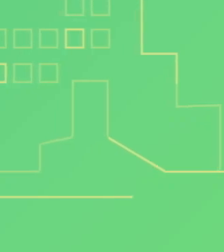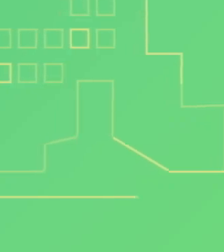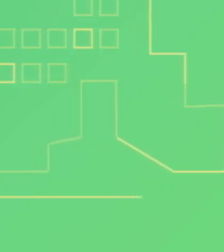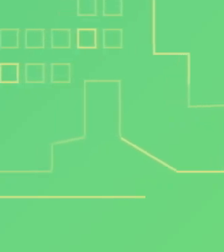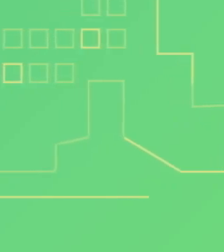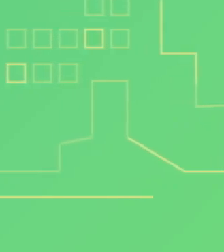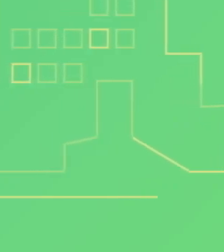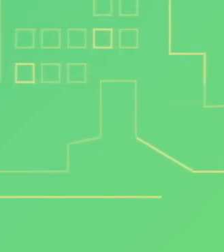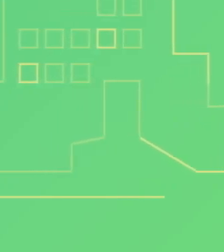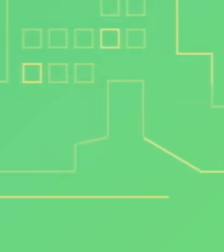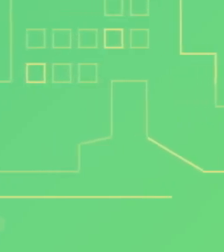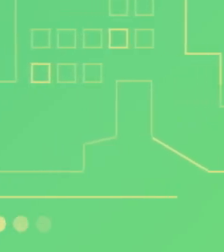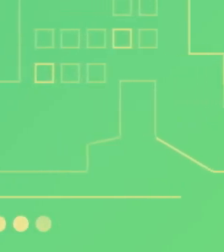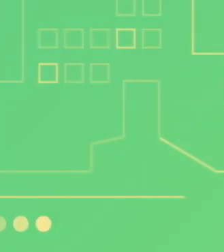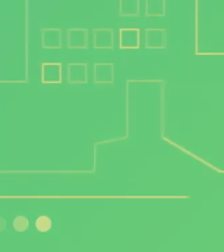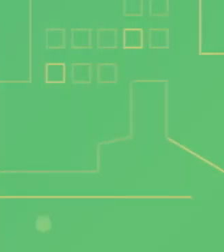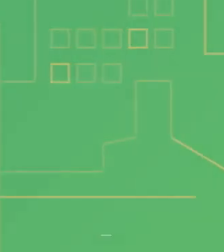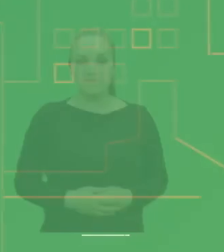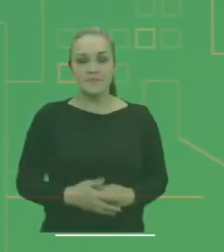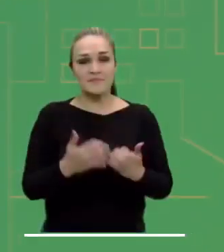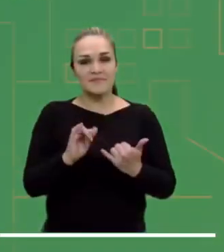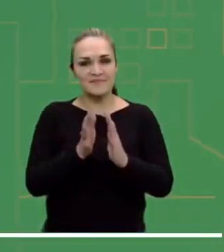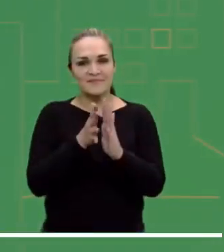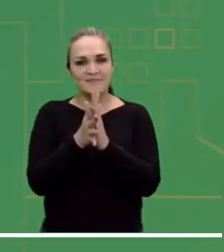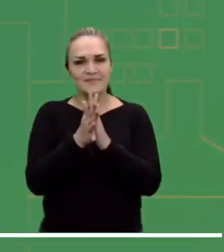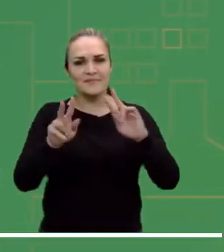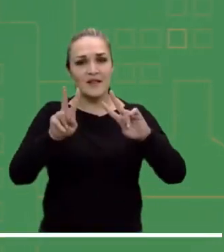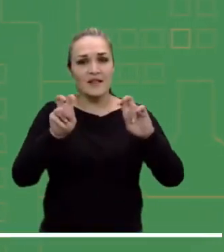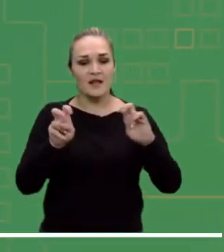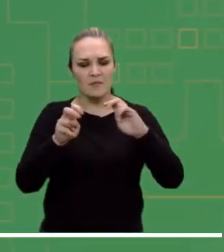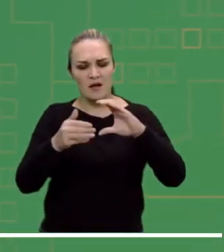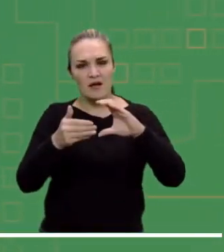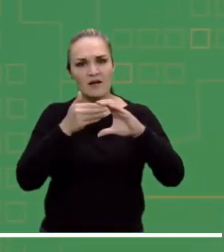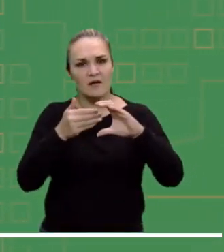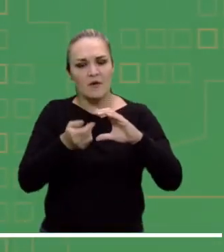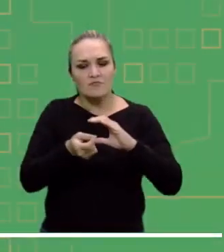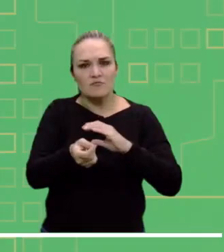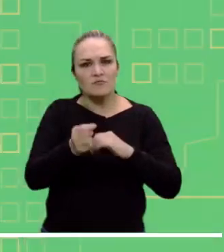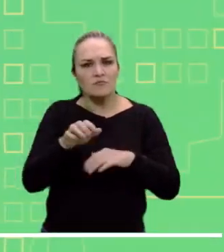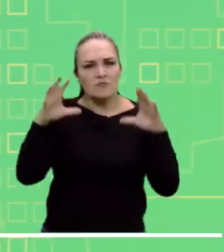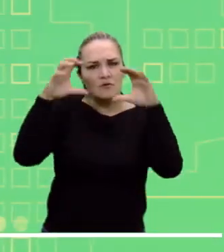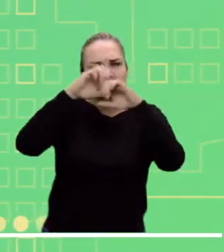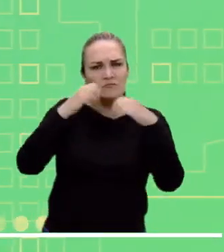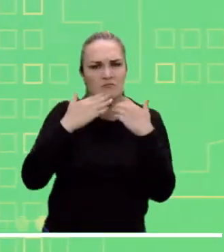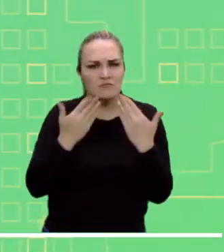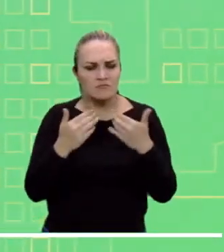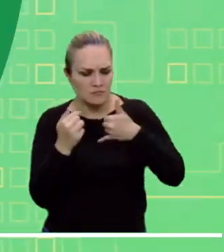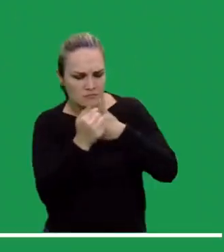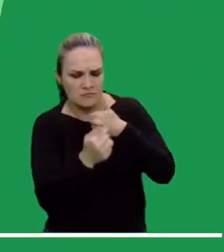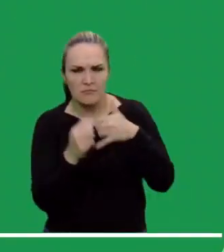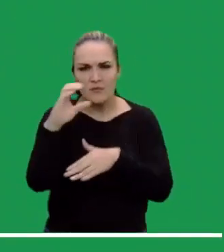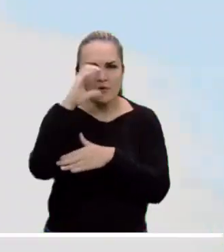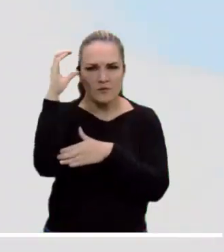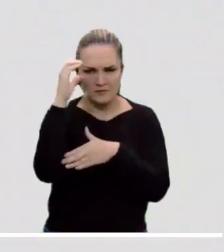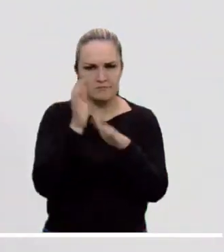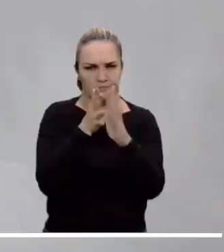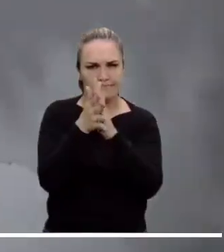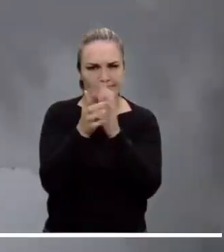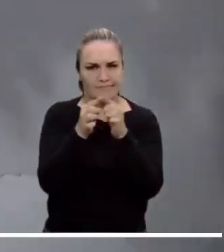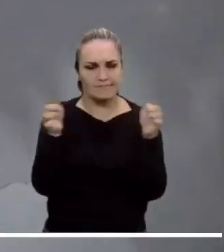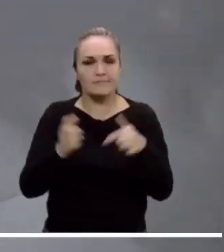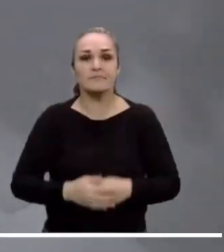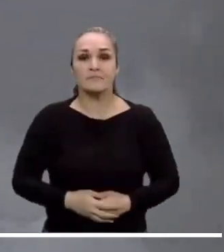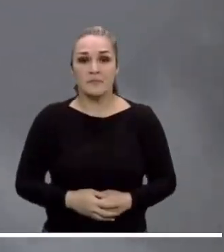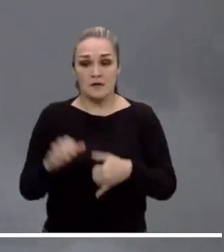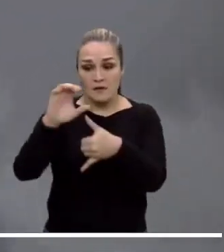A continuación, los invitamos a conocer el pronóstico del tiempo de la noche en cada una de las regiones del país. La